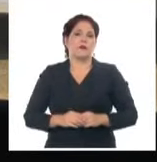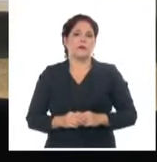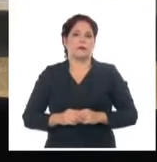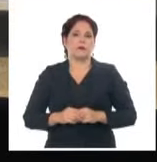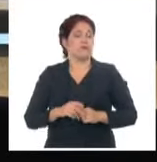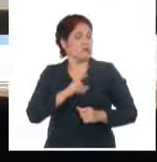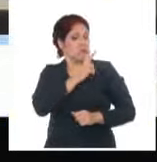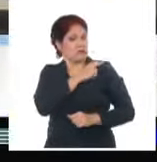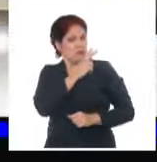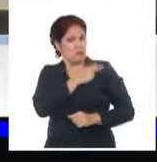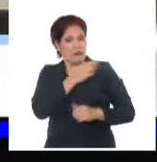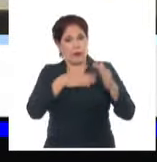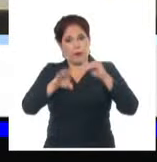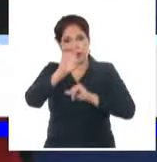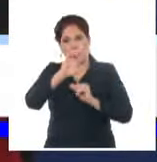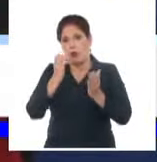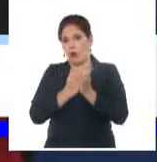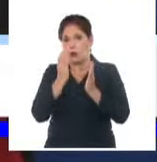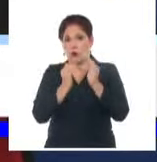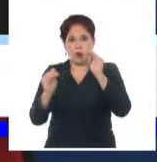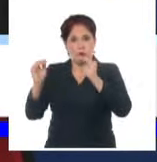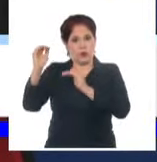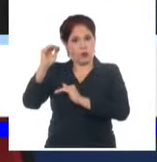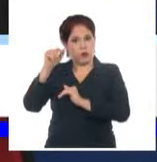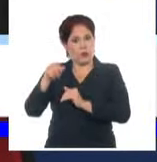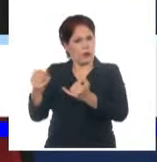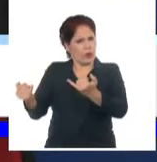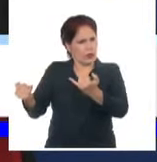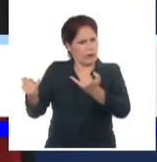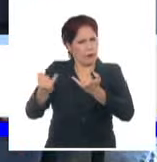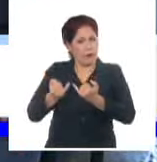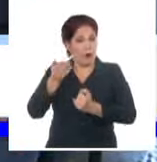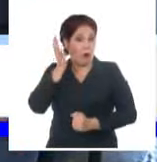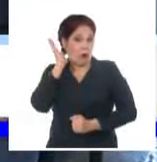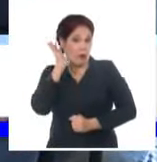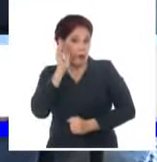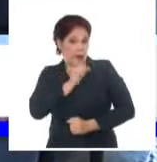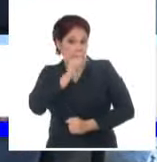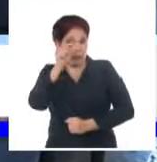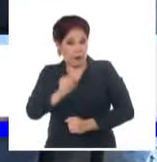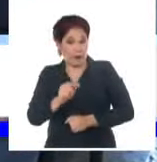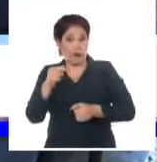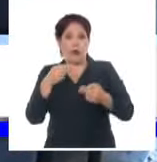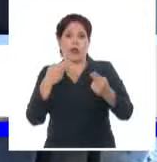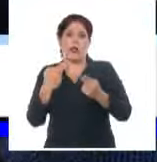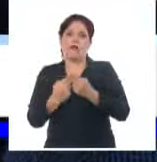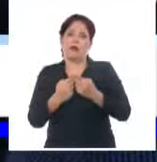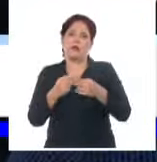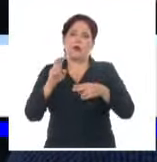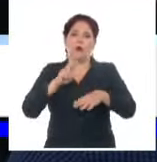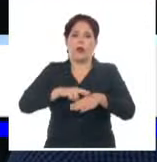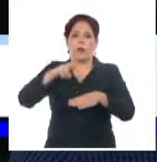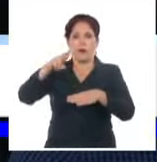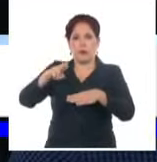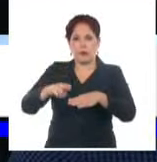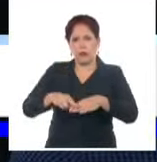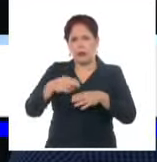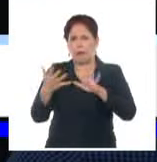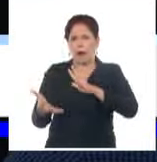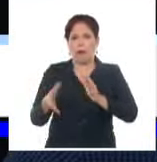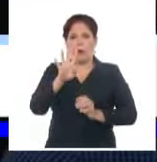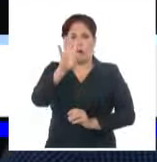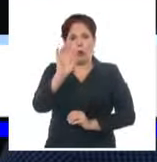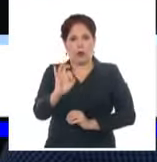Autoridades del Ministerio de Educación Superior informaron en conferencia de prensa que al evento asistirán representantes de unos 40